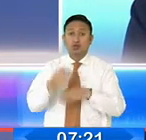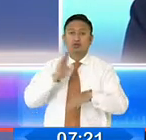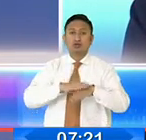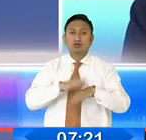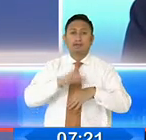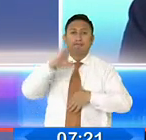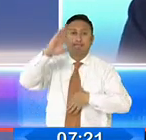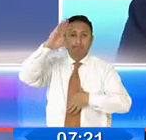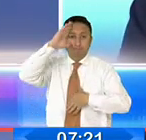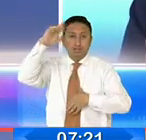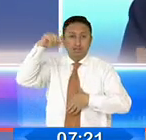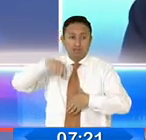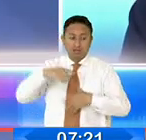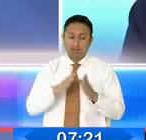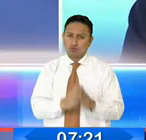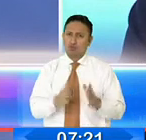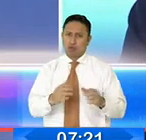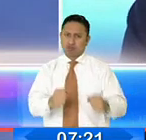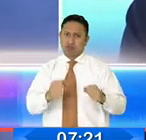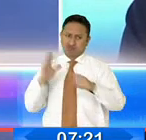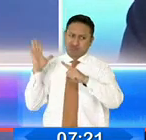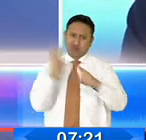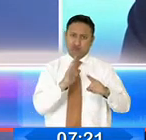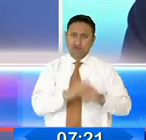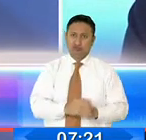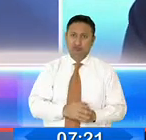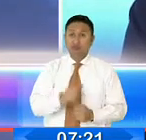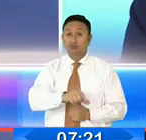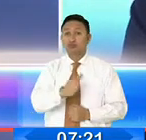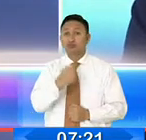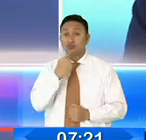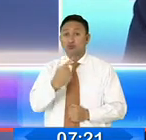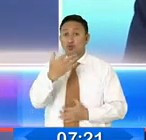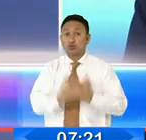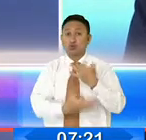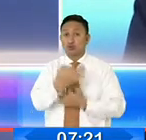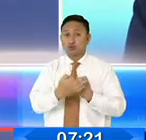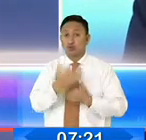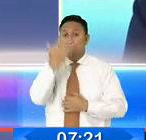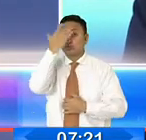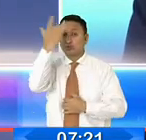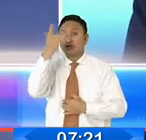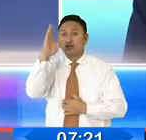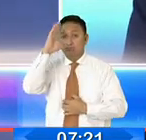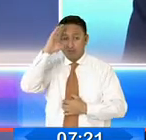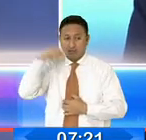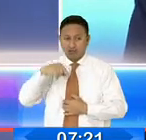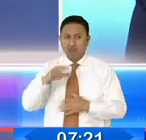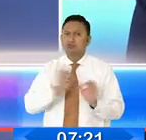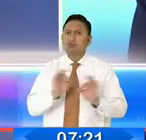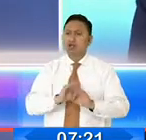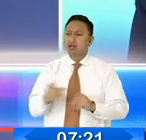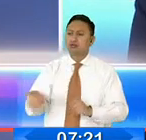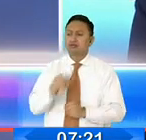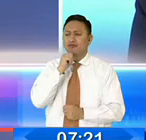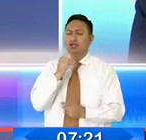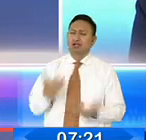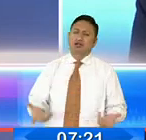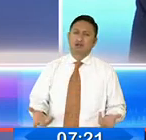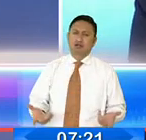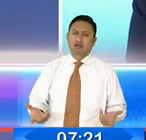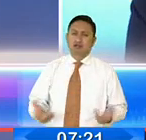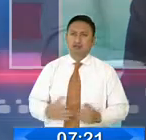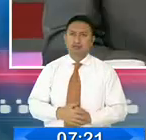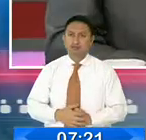la policía actuó con demasiada fuerza. Otros dicen que es el juicio porque la policía no actuó con suficiente fuerza.